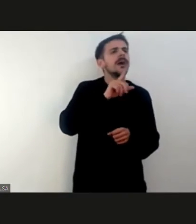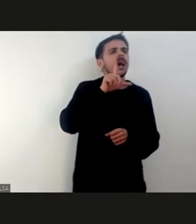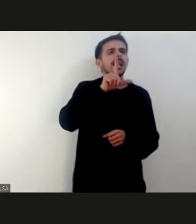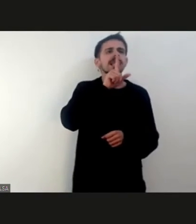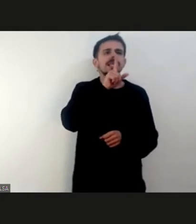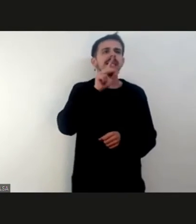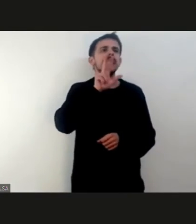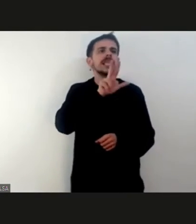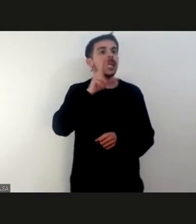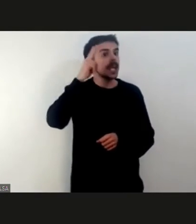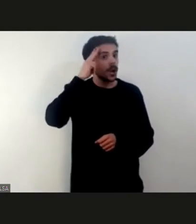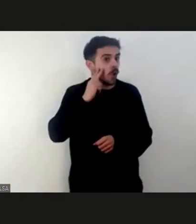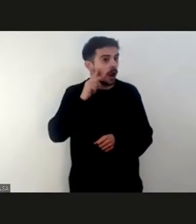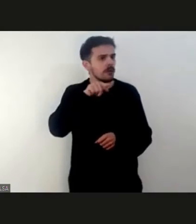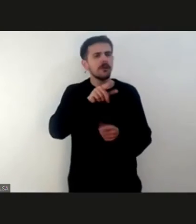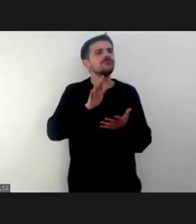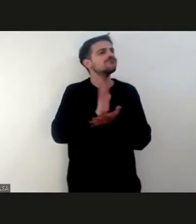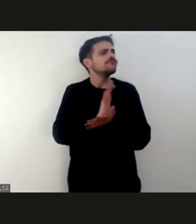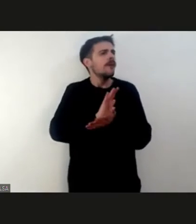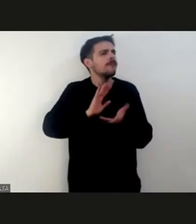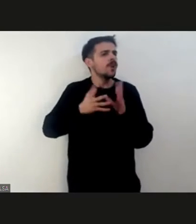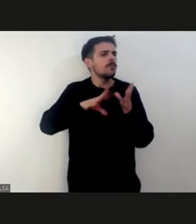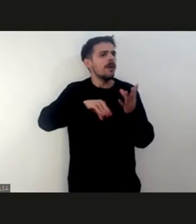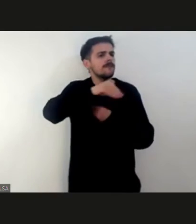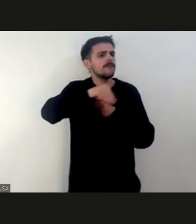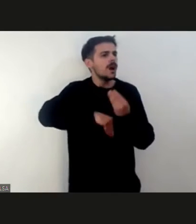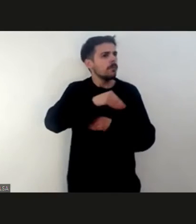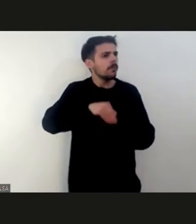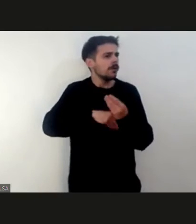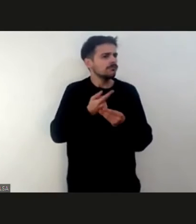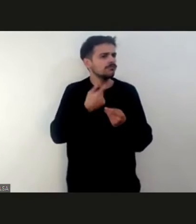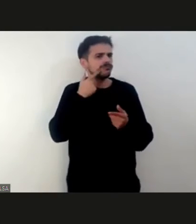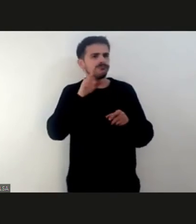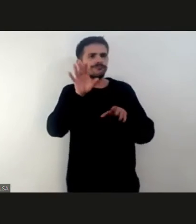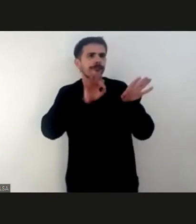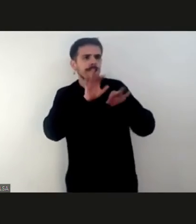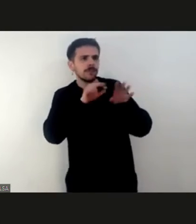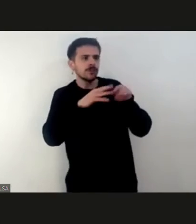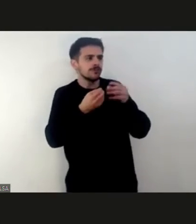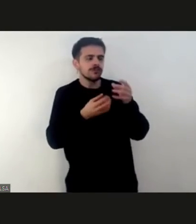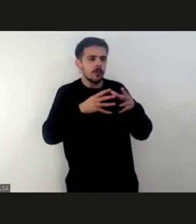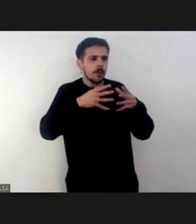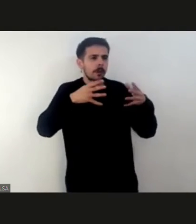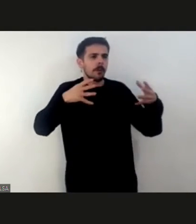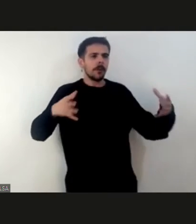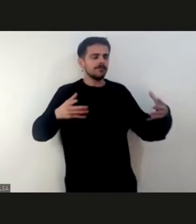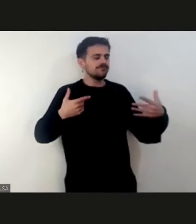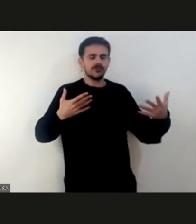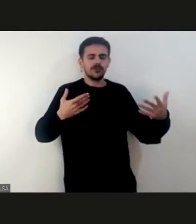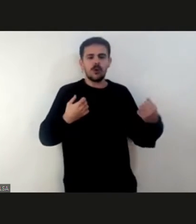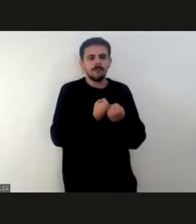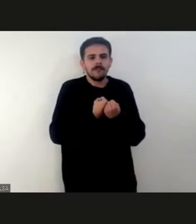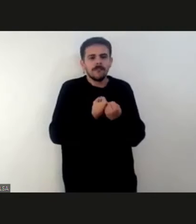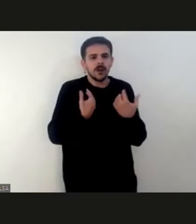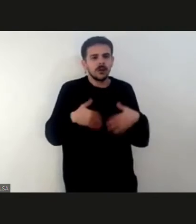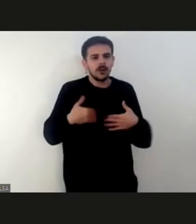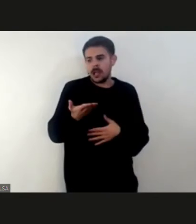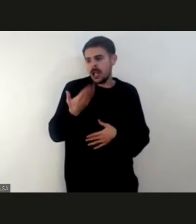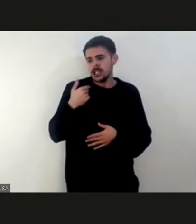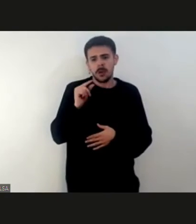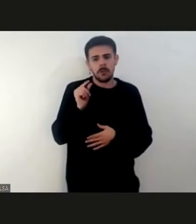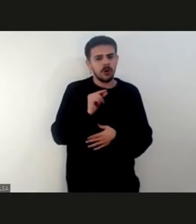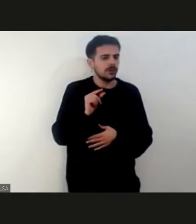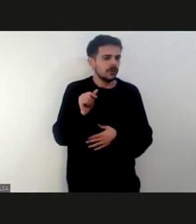lamentablemente lo hemos perdido hace pocos días y es irreemplazable. Lo